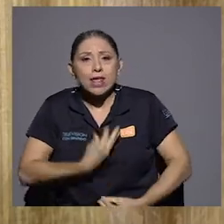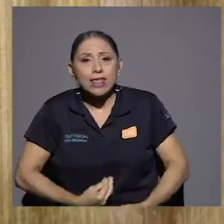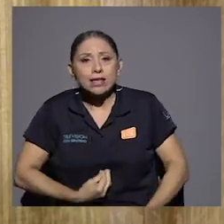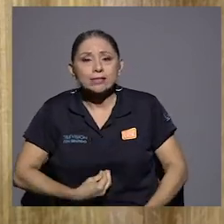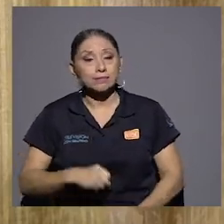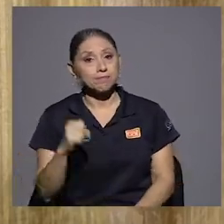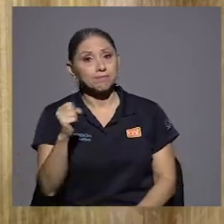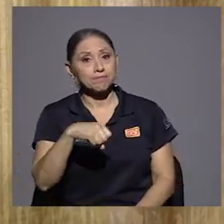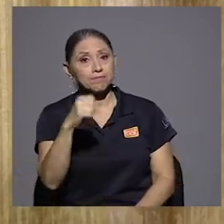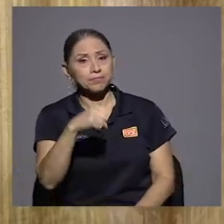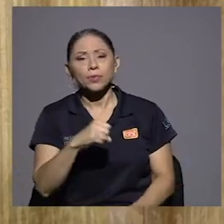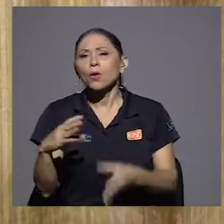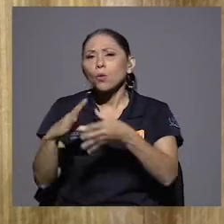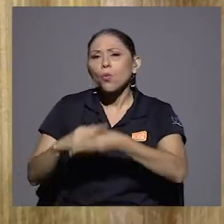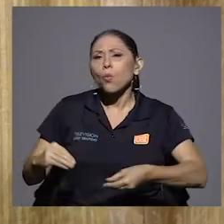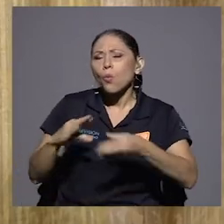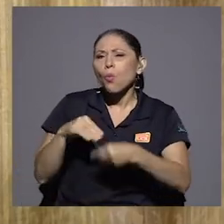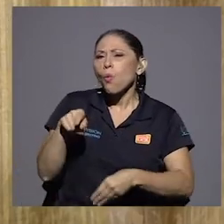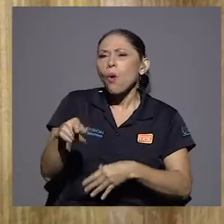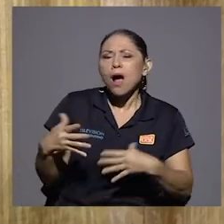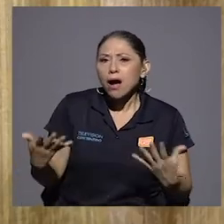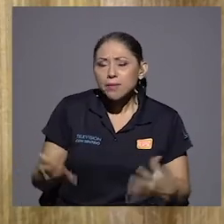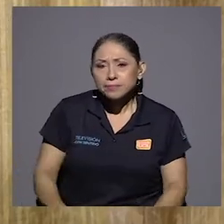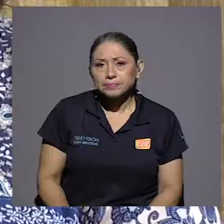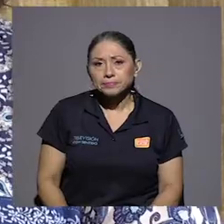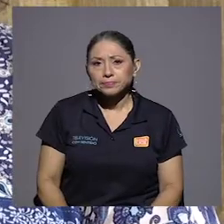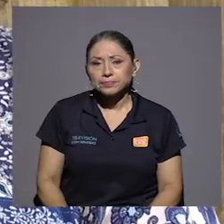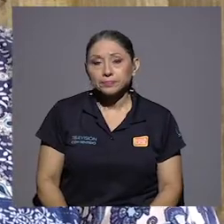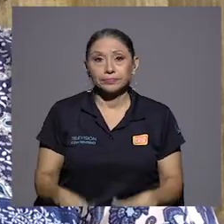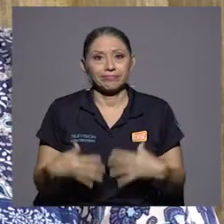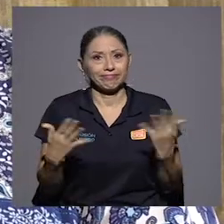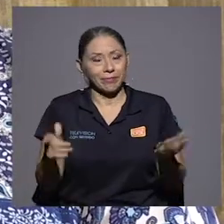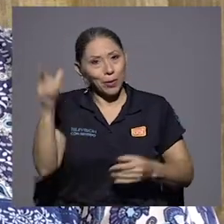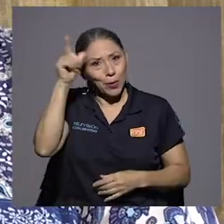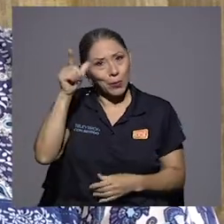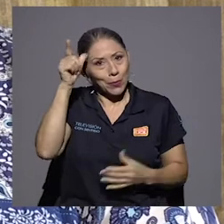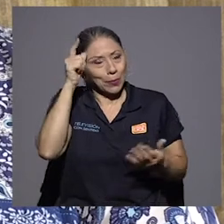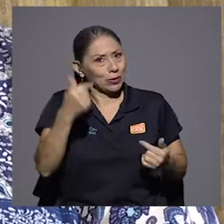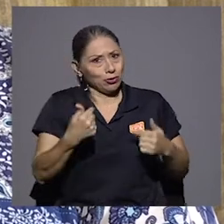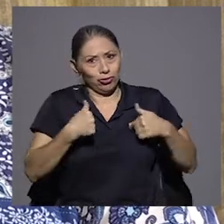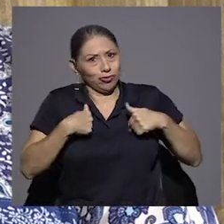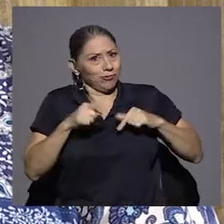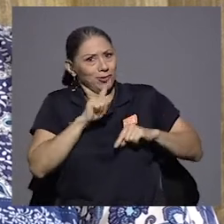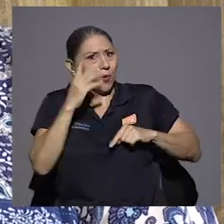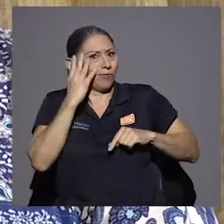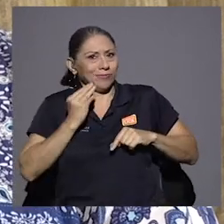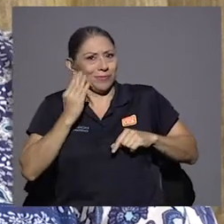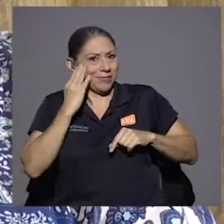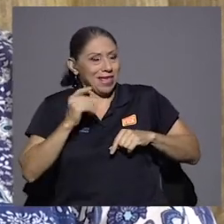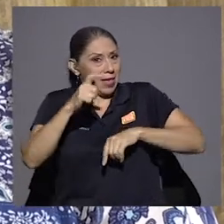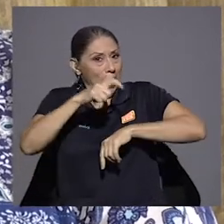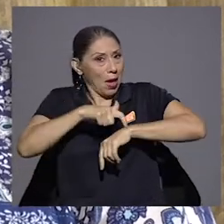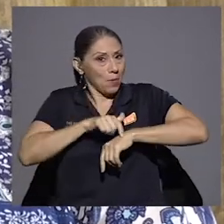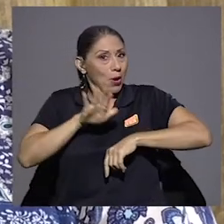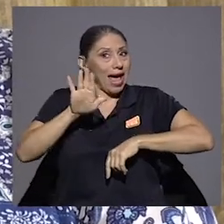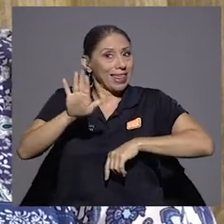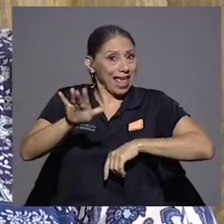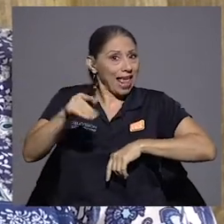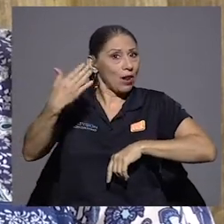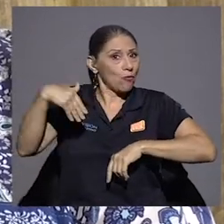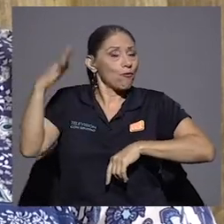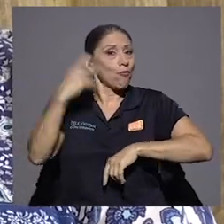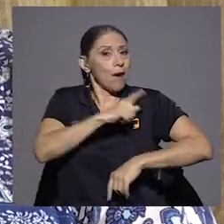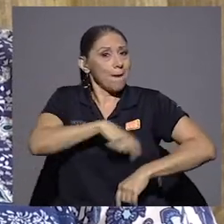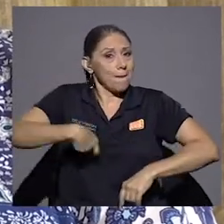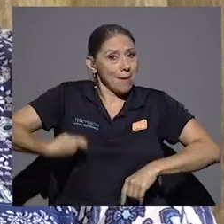Cuéntenos esa parte. Bueno, obviamente Marlon yo no viví la época de su presidencia. Yo nací